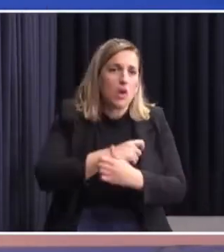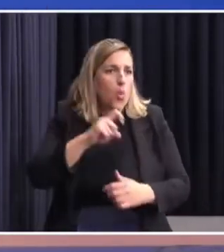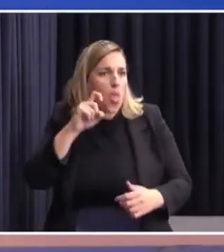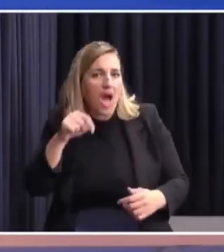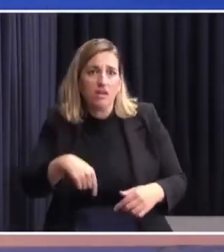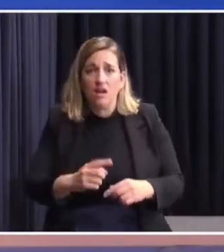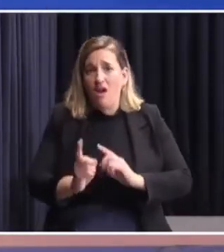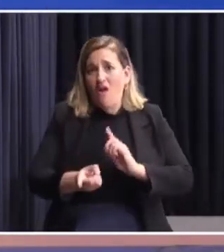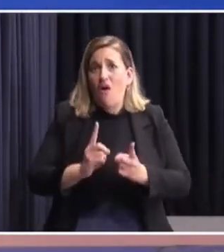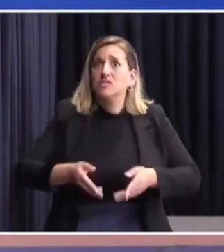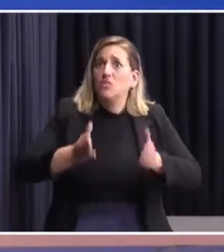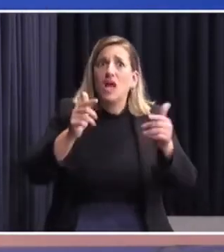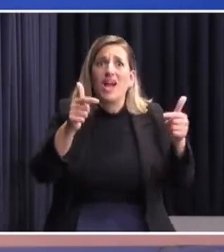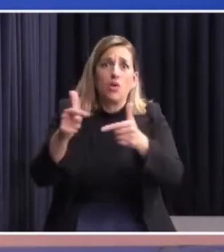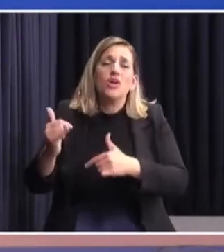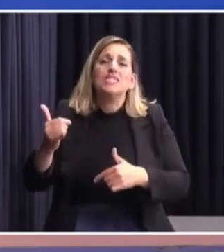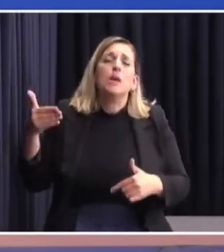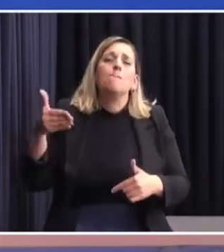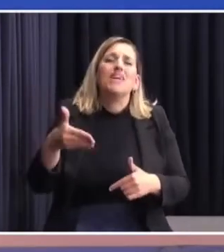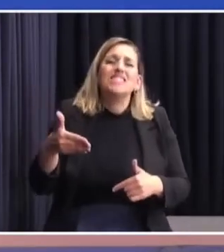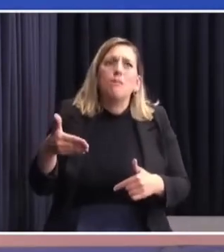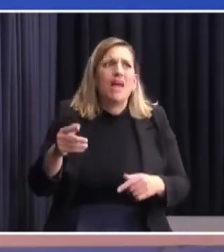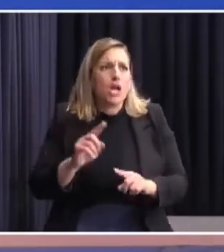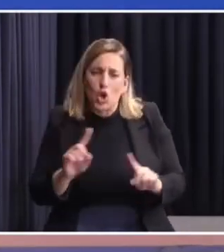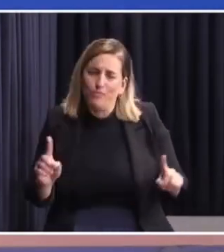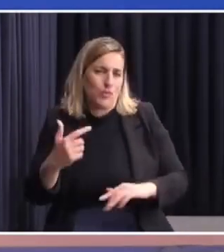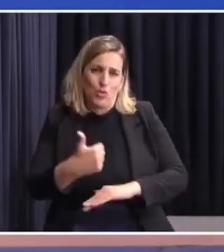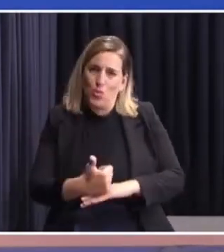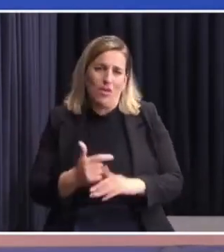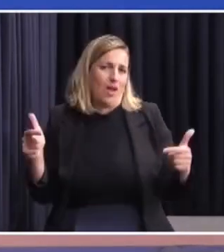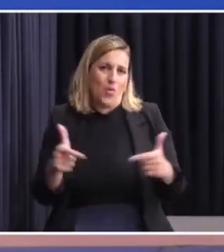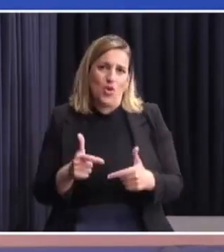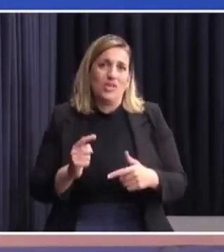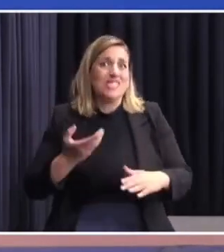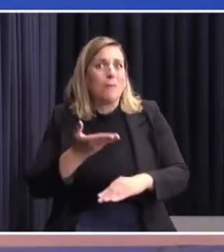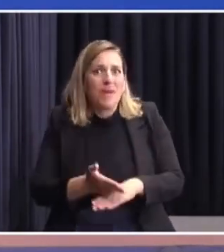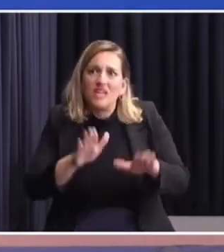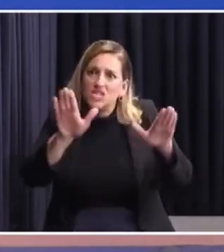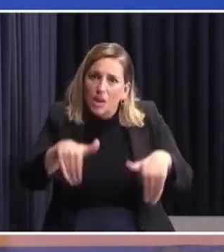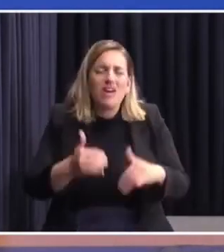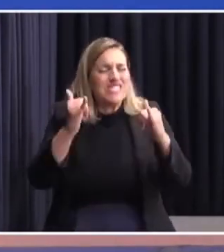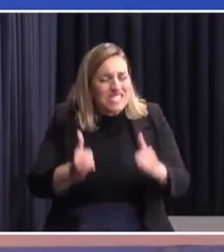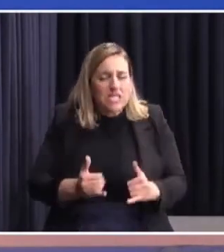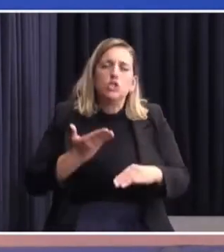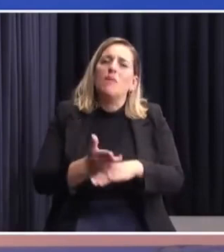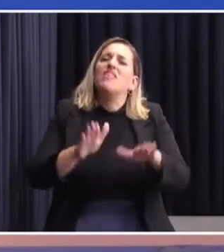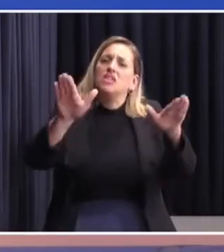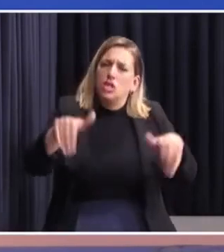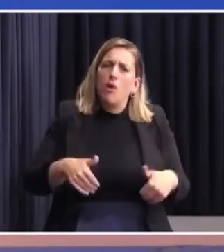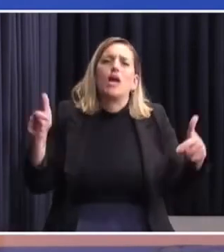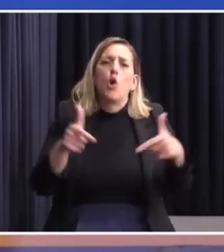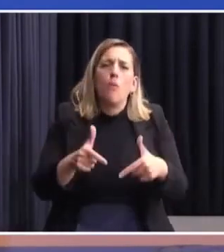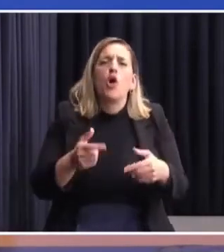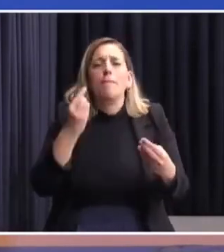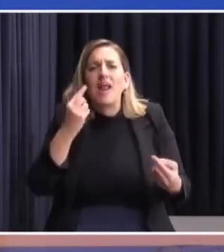frecuentemente cuando hay una reunión. Sí participé de la reunión, no participé de la reunión. Si pedí que se convoque, si fui yo el que pedí que se